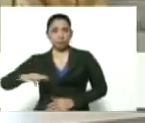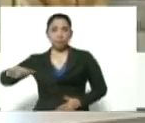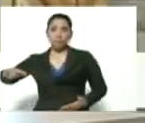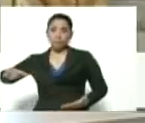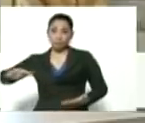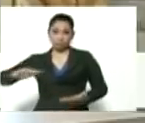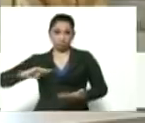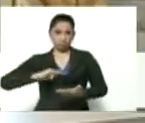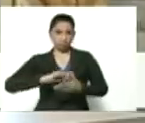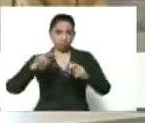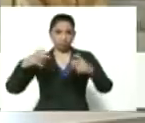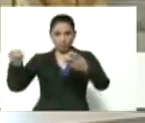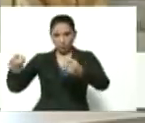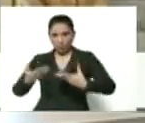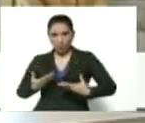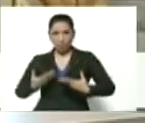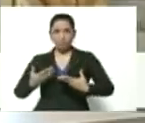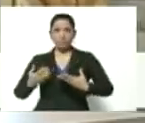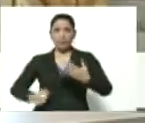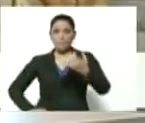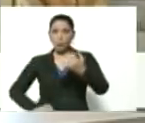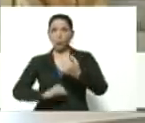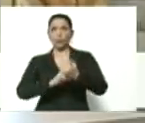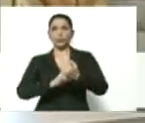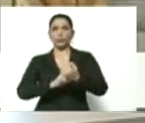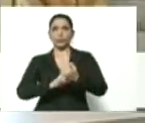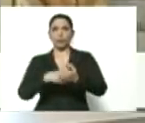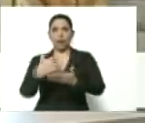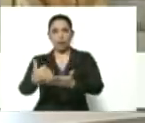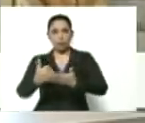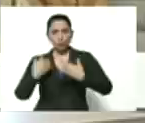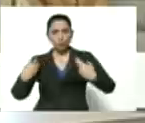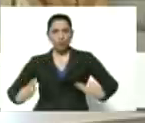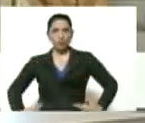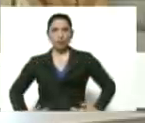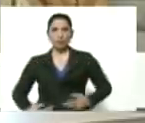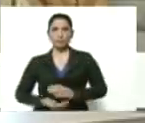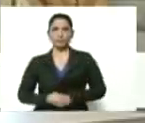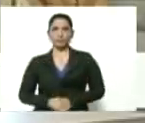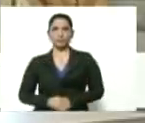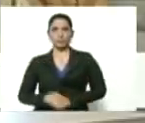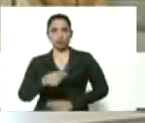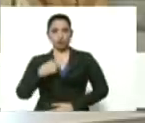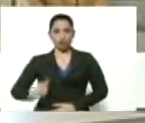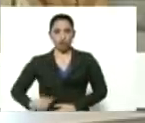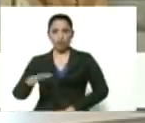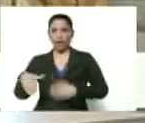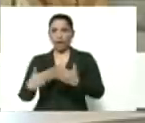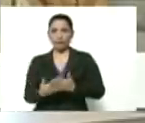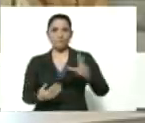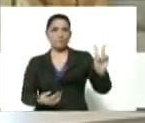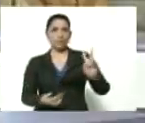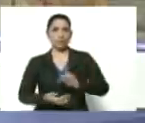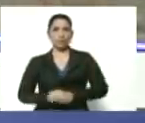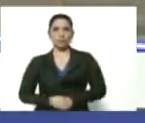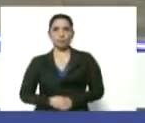envío de apoyo y ayuda humanitaria de la China a Venezuela.